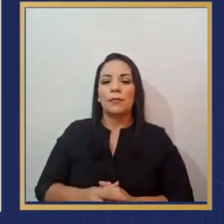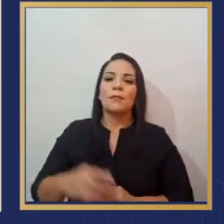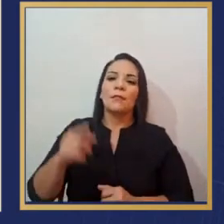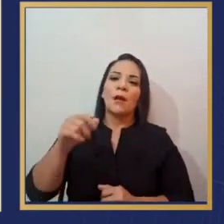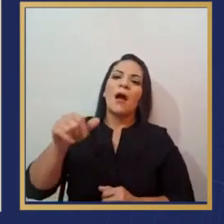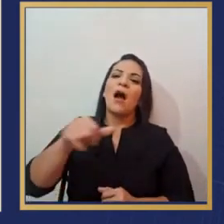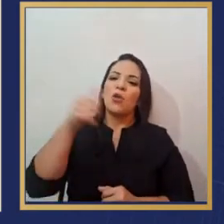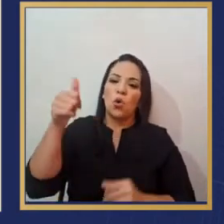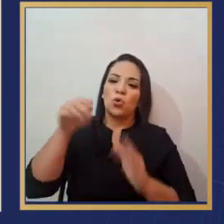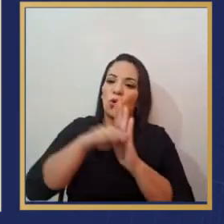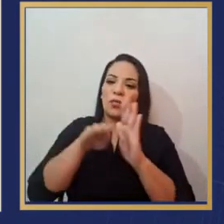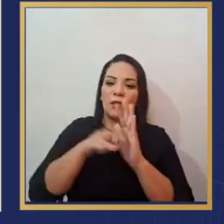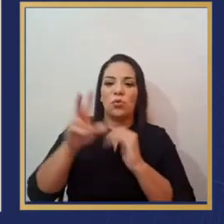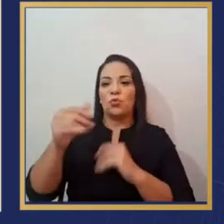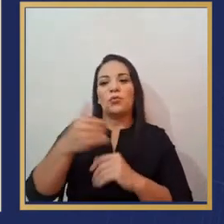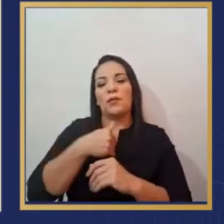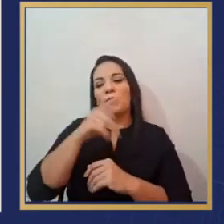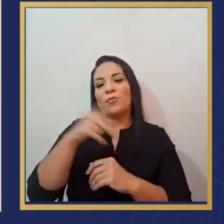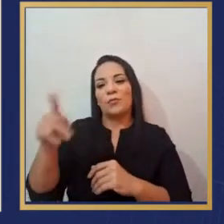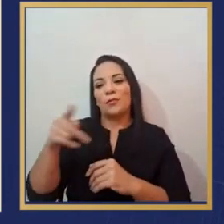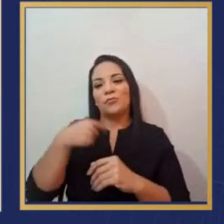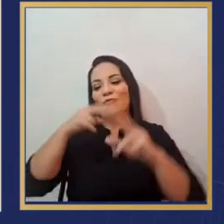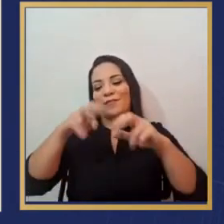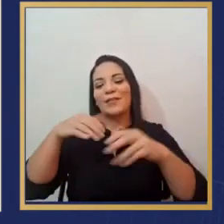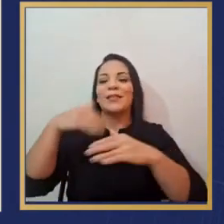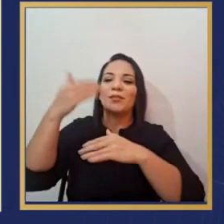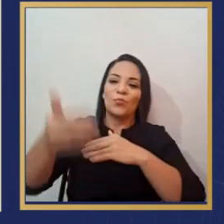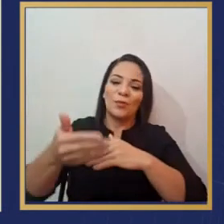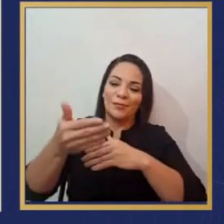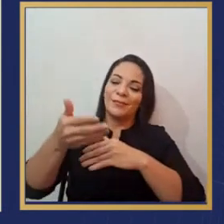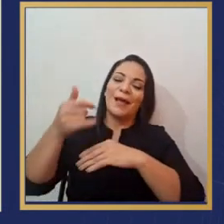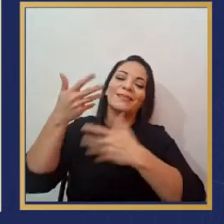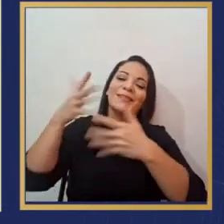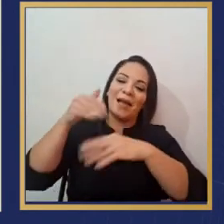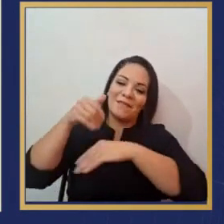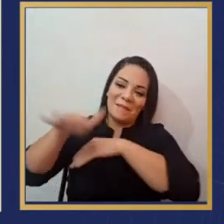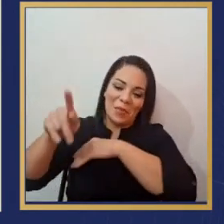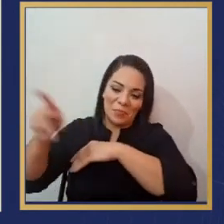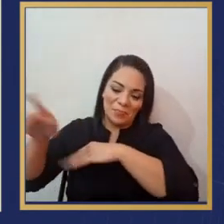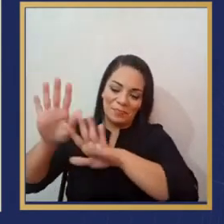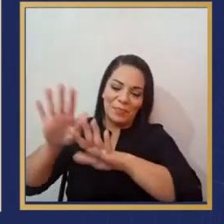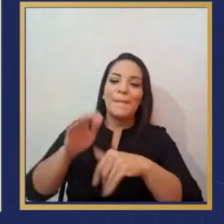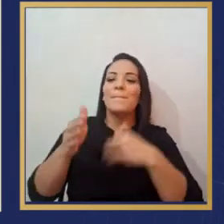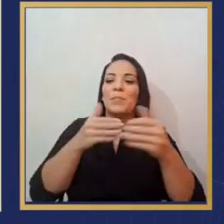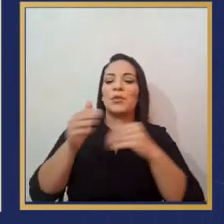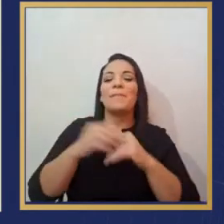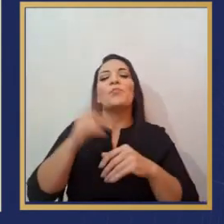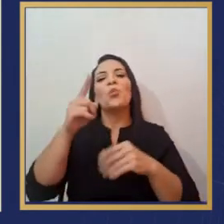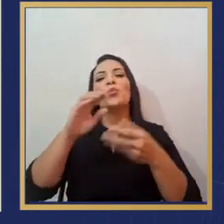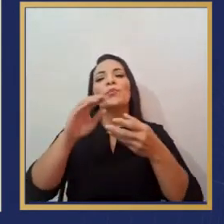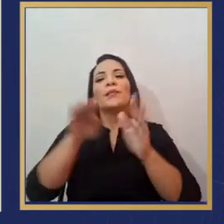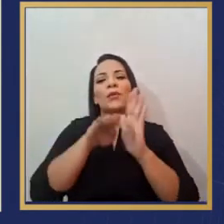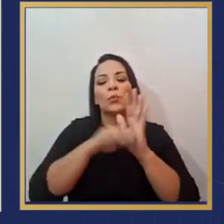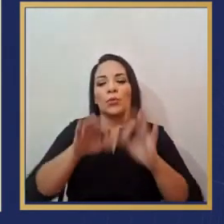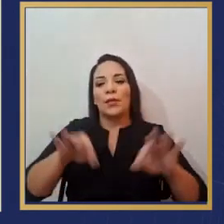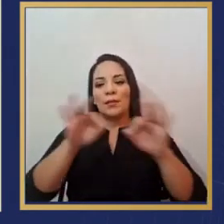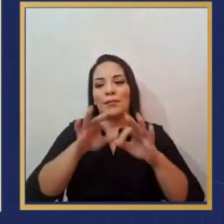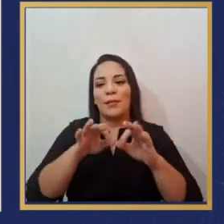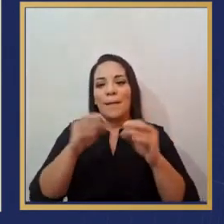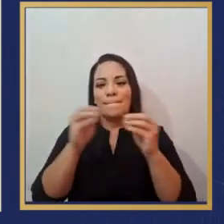porque lo revisé después de que envié las diapositivas, que es todavía poniendo la lupa